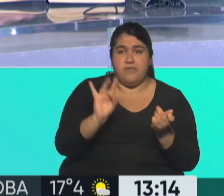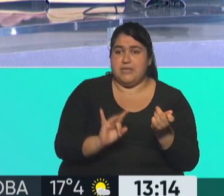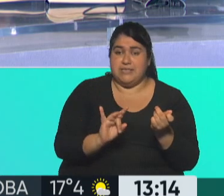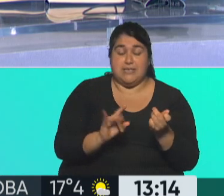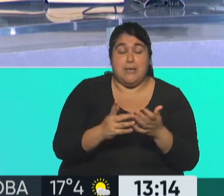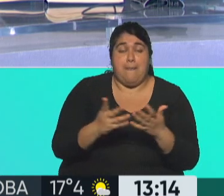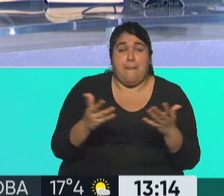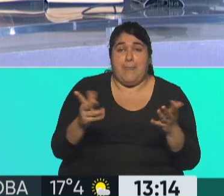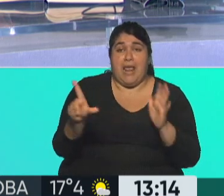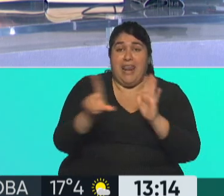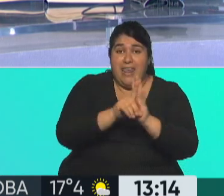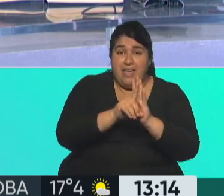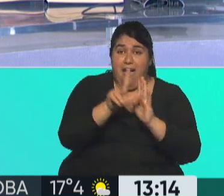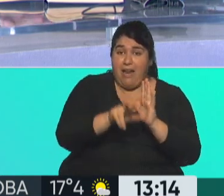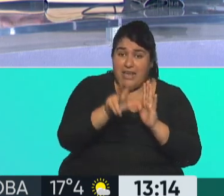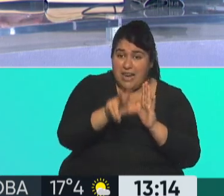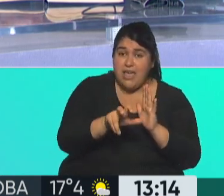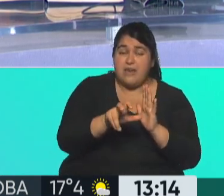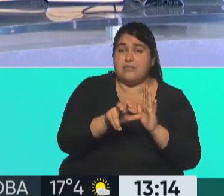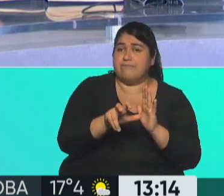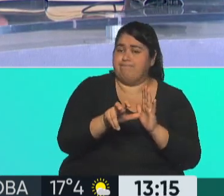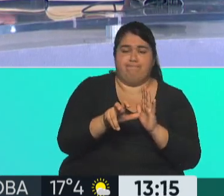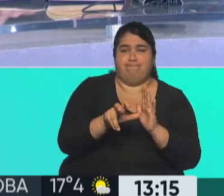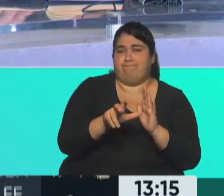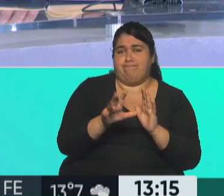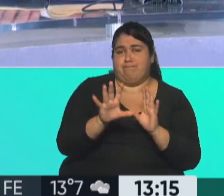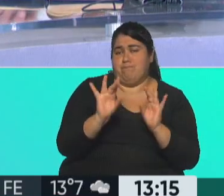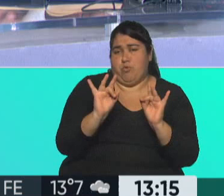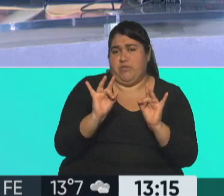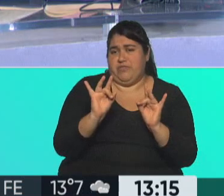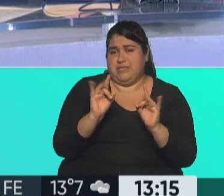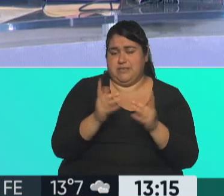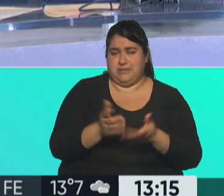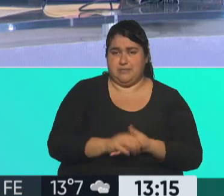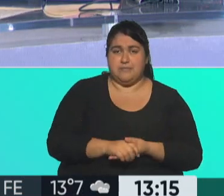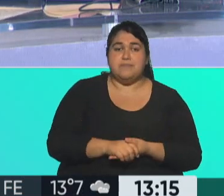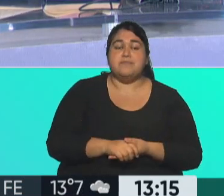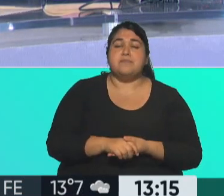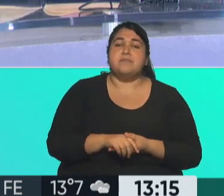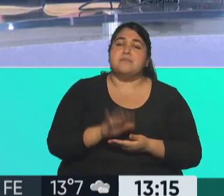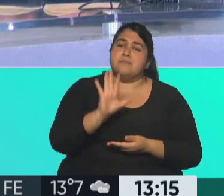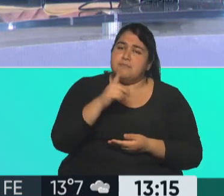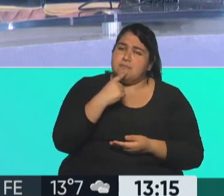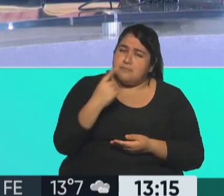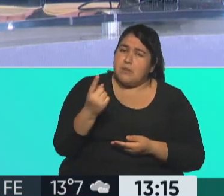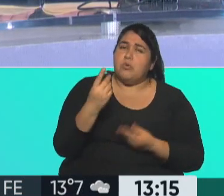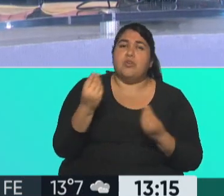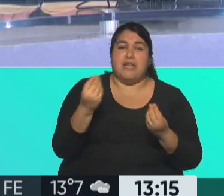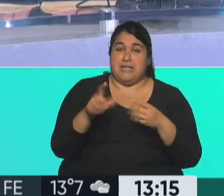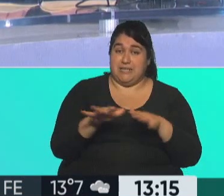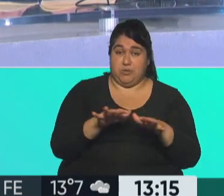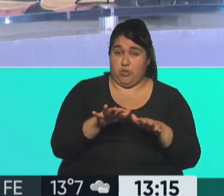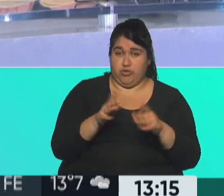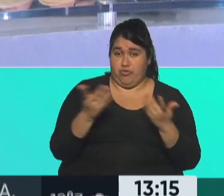sin ley de alquileres que regule al inquilino, lo condenás. Y además, Rulo, en este escenario, lo que pasa también es que todo es absolutamente